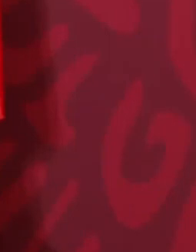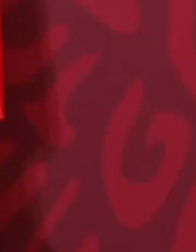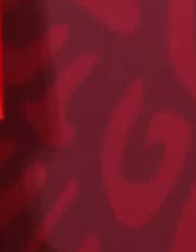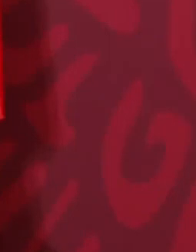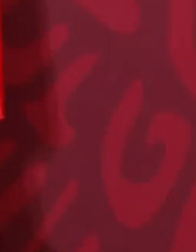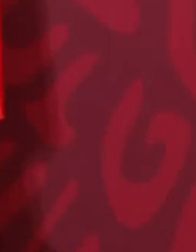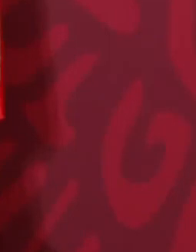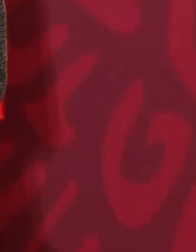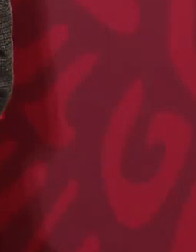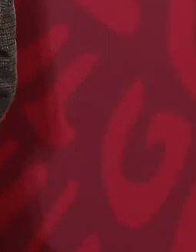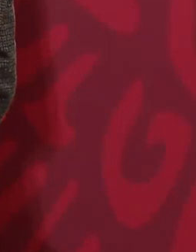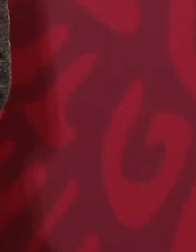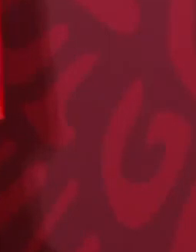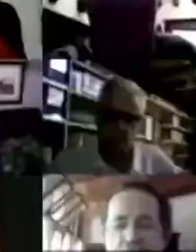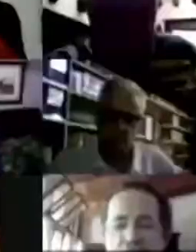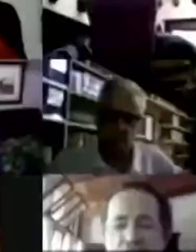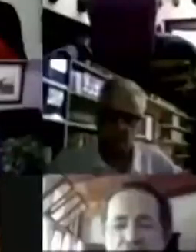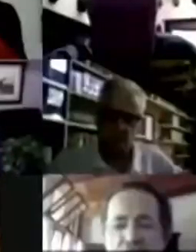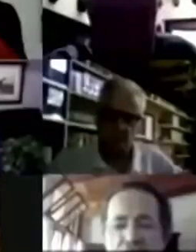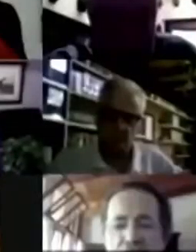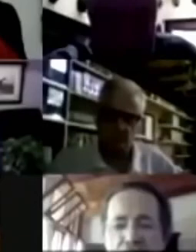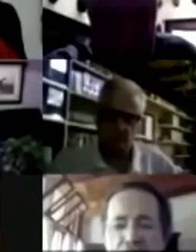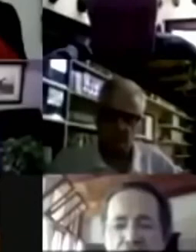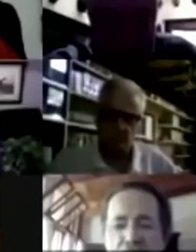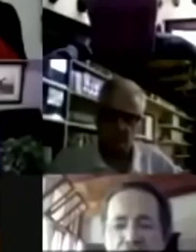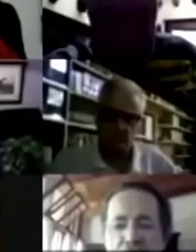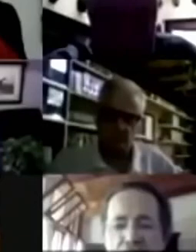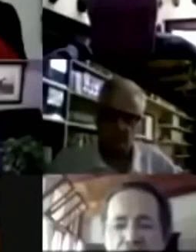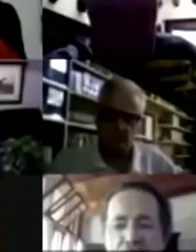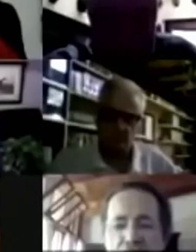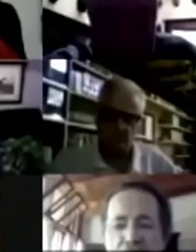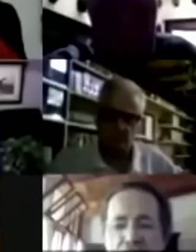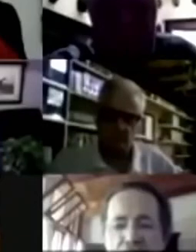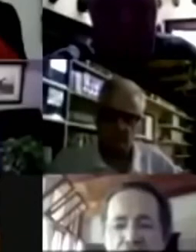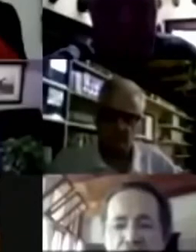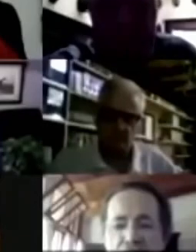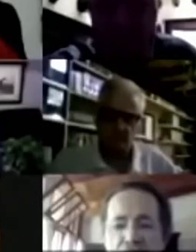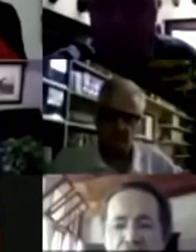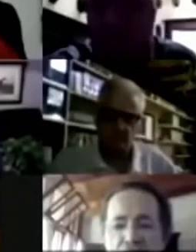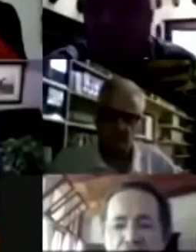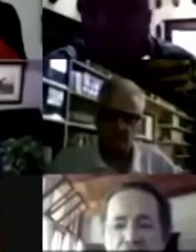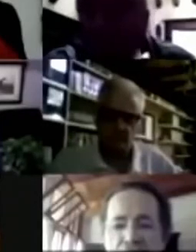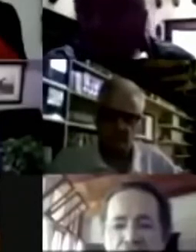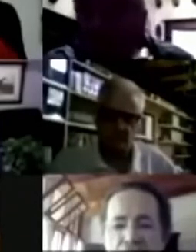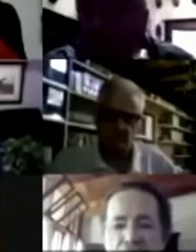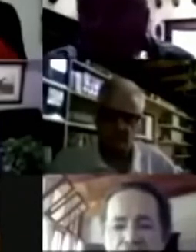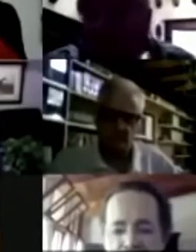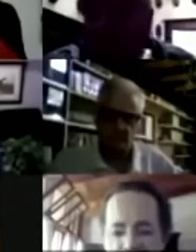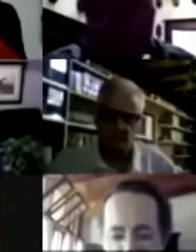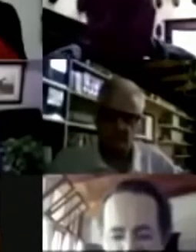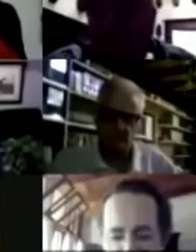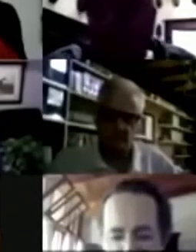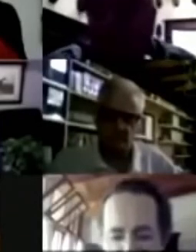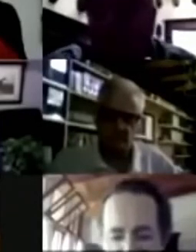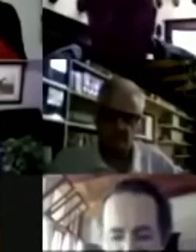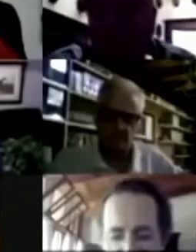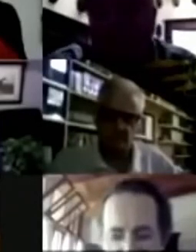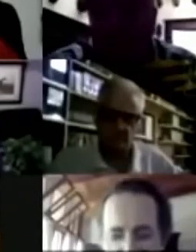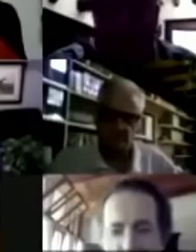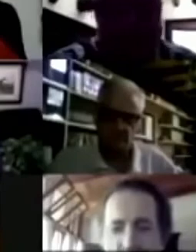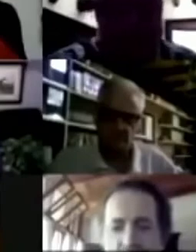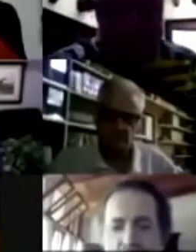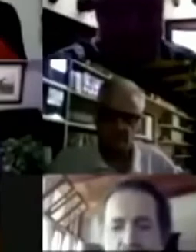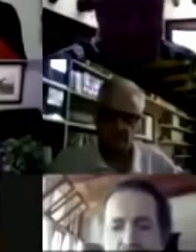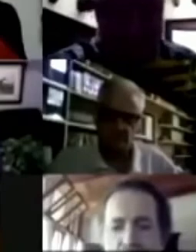sociedad y va a poner de un lado a ese gobierno con todos sus poderes y sus clientelas y del otro lado al resto de la